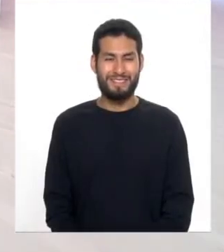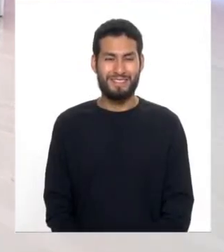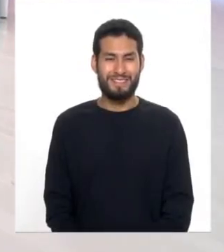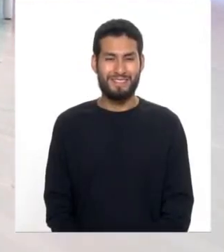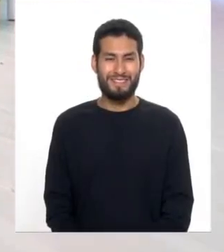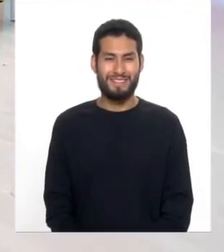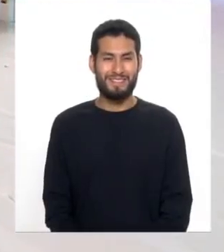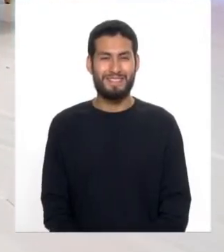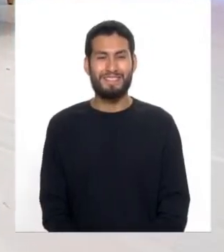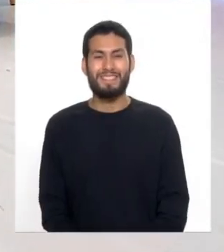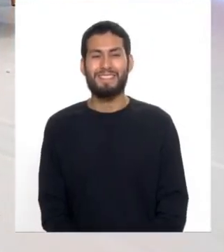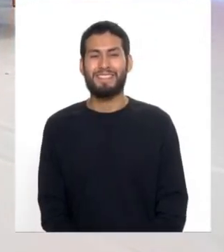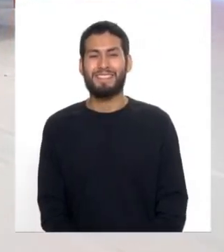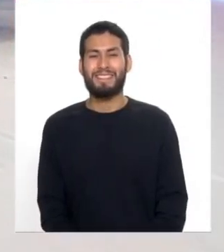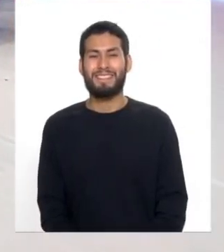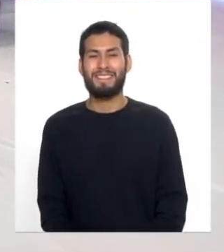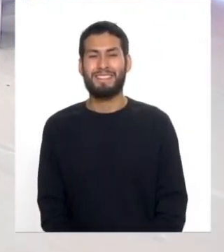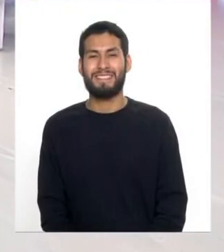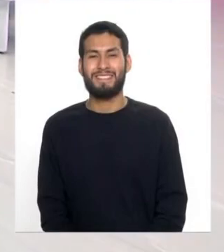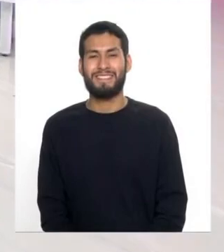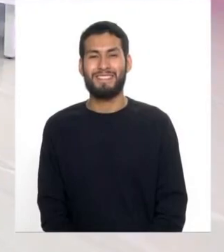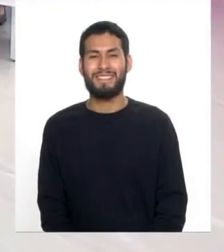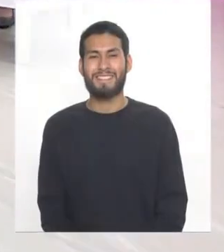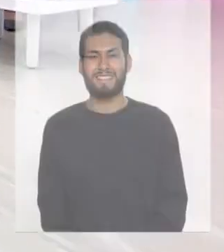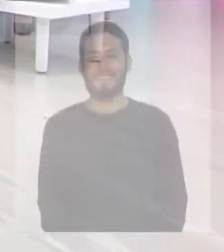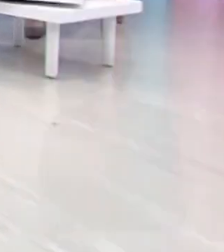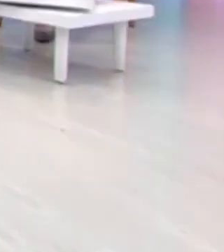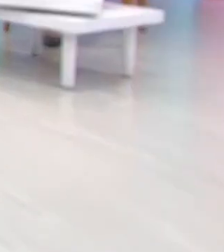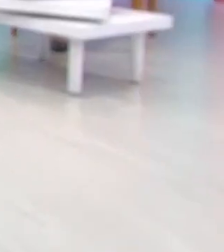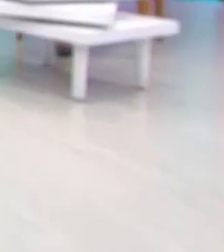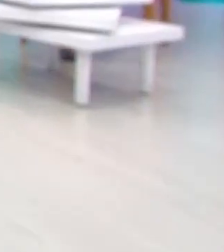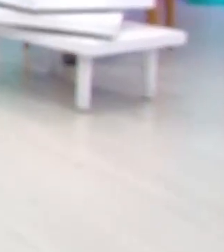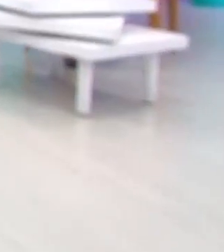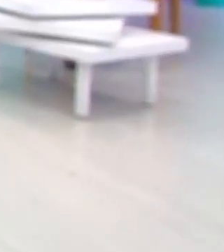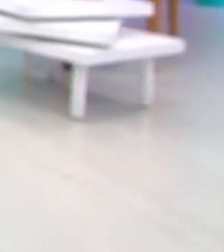Música Música Música